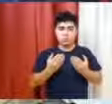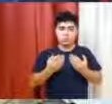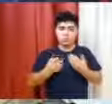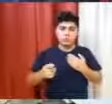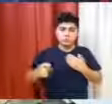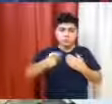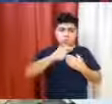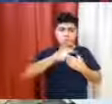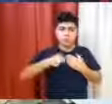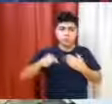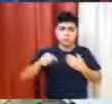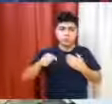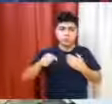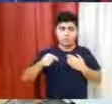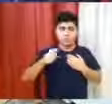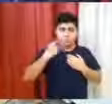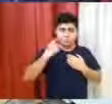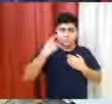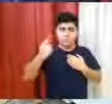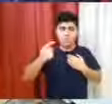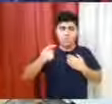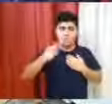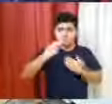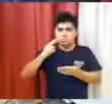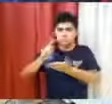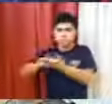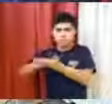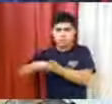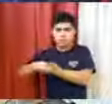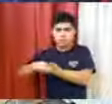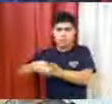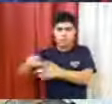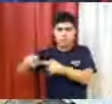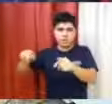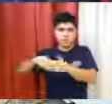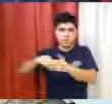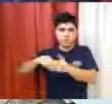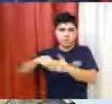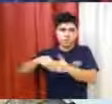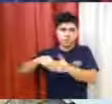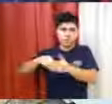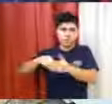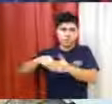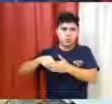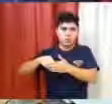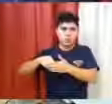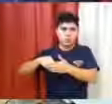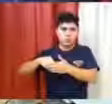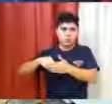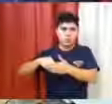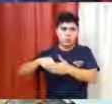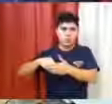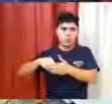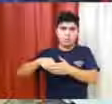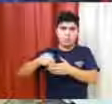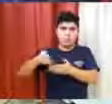averiguan en renta, van a ver qué edificio está pagando